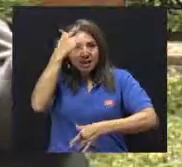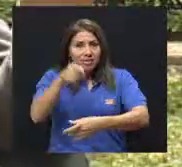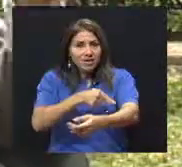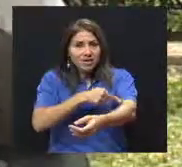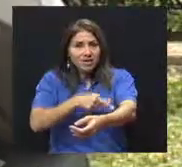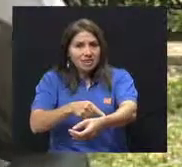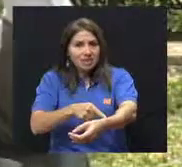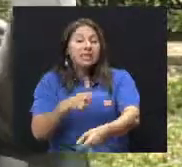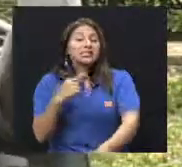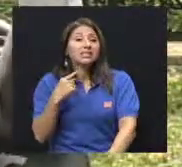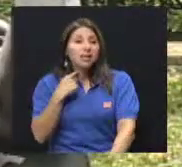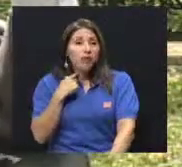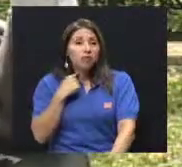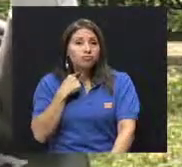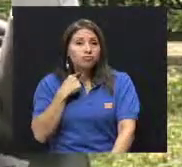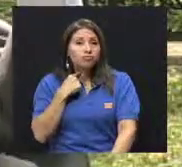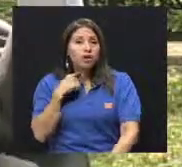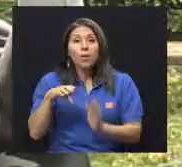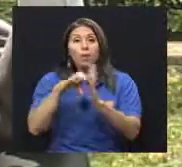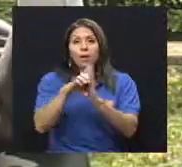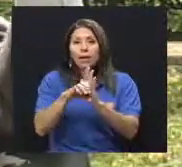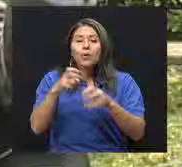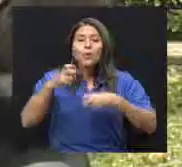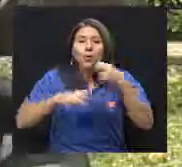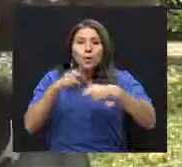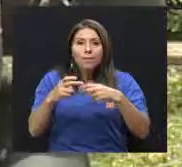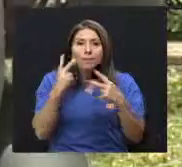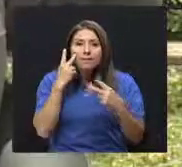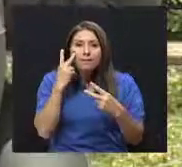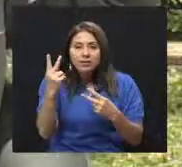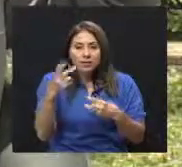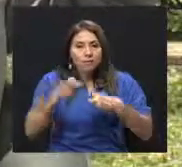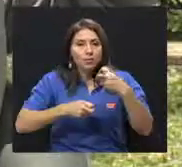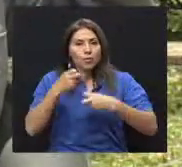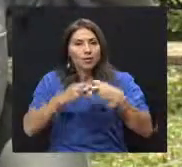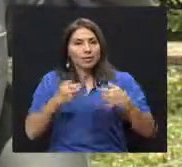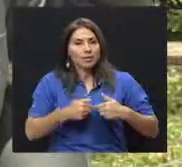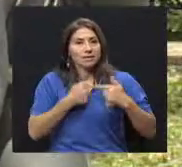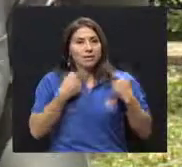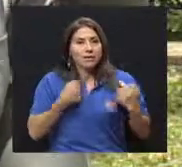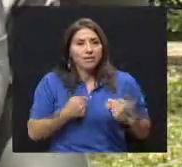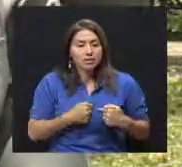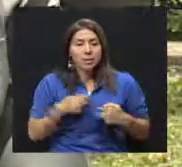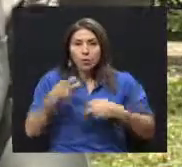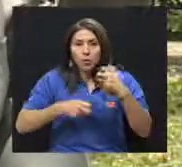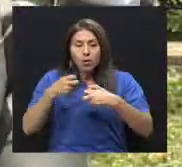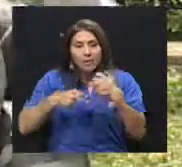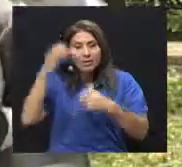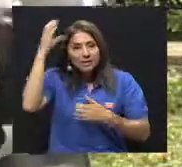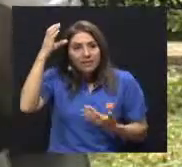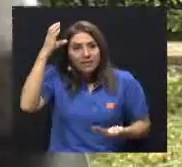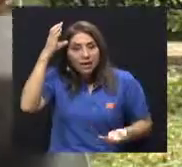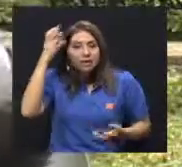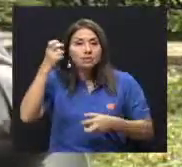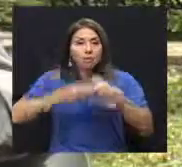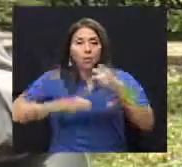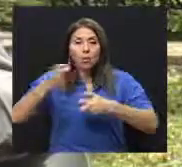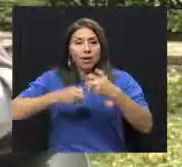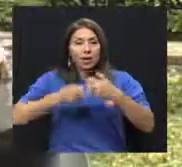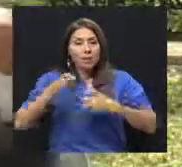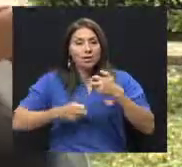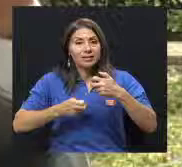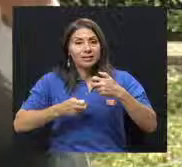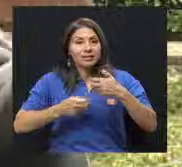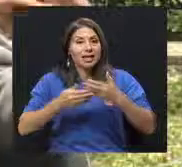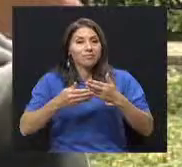si estamos hablando de problemas oftalmológicos severos, problemas vasculares cerebro, a nivel de cerebro, problemas de